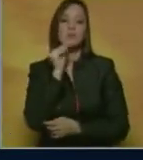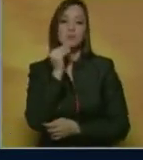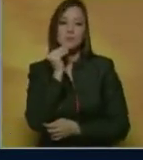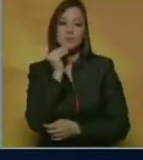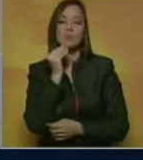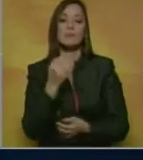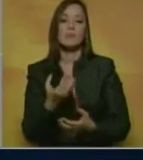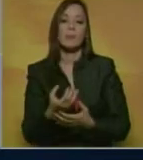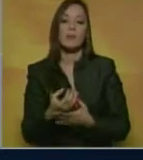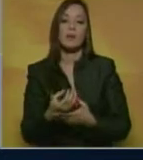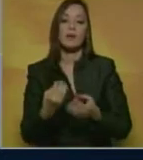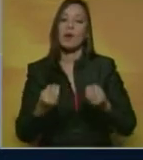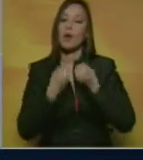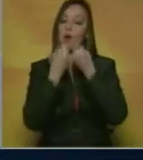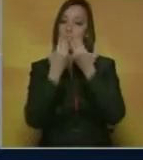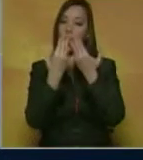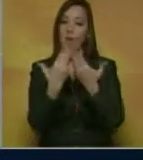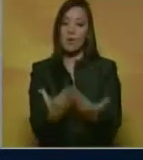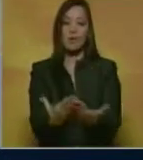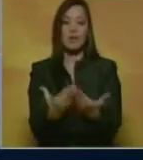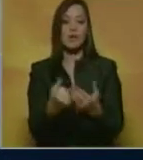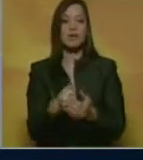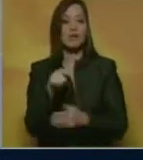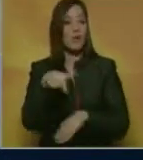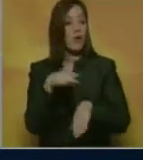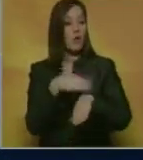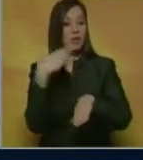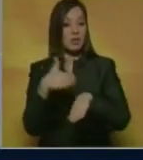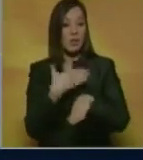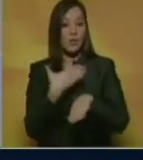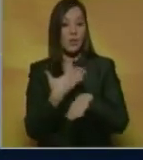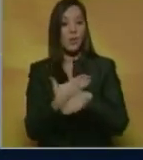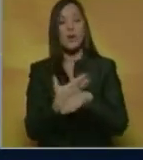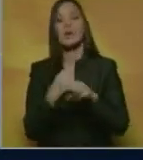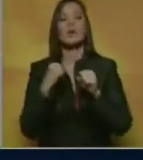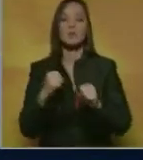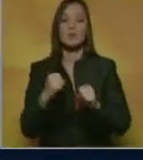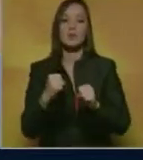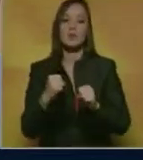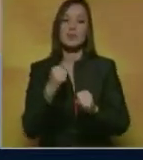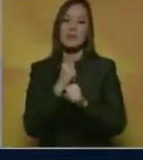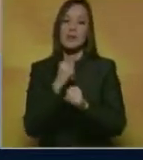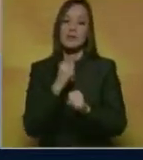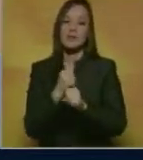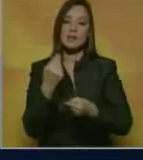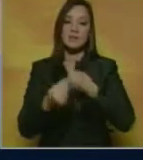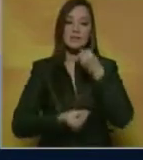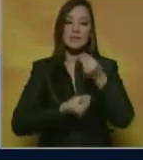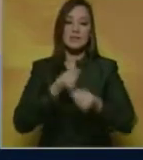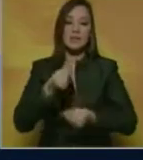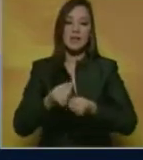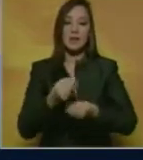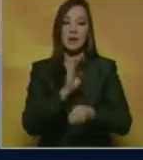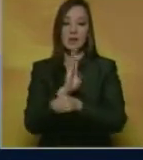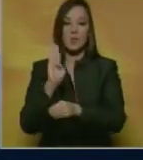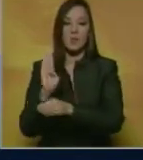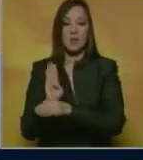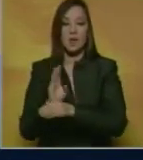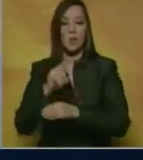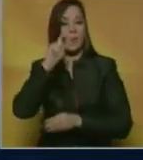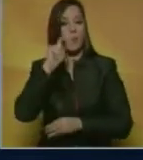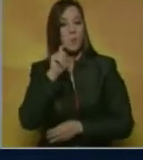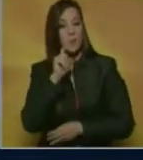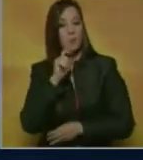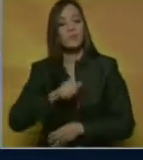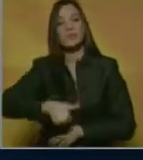Jane ofrezó una gala en Atlanta este jueves para potenciar la labor que viene realizando con la prevención del embarazo. Más de